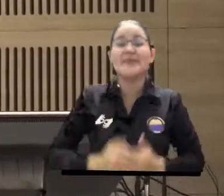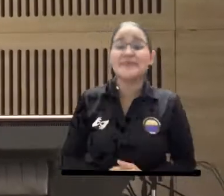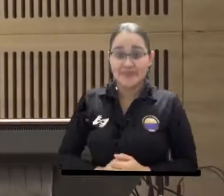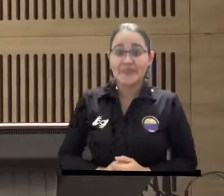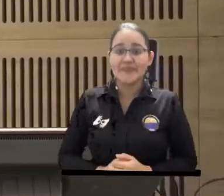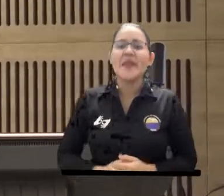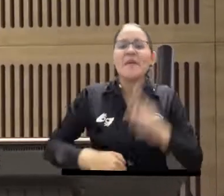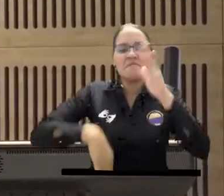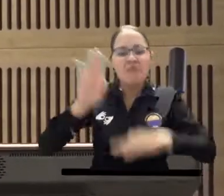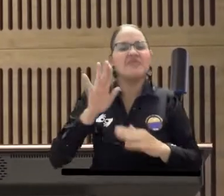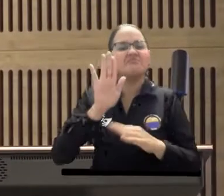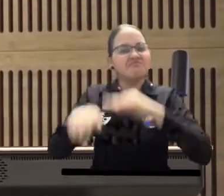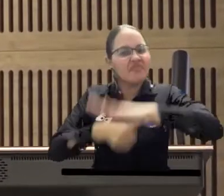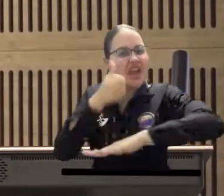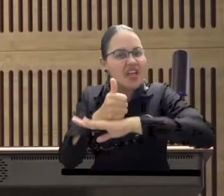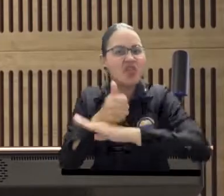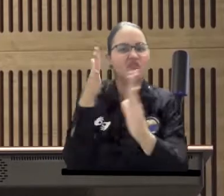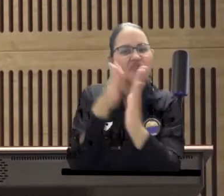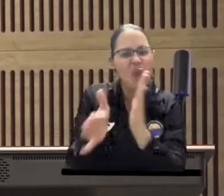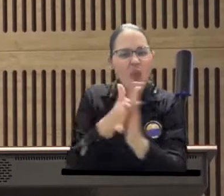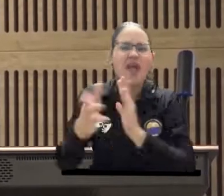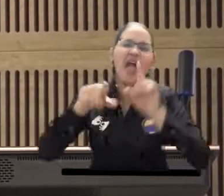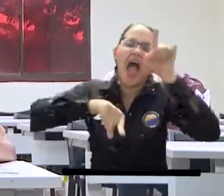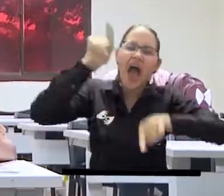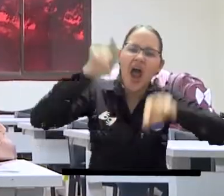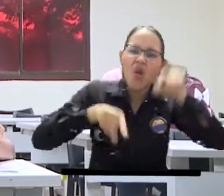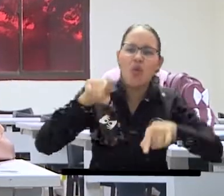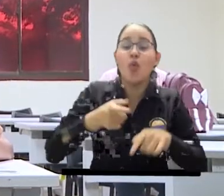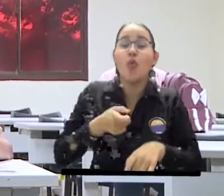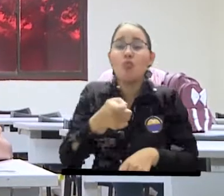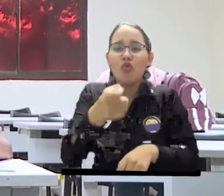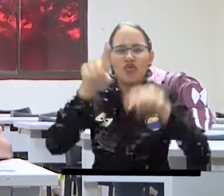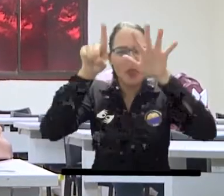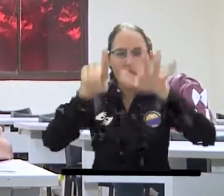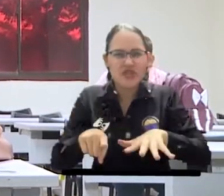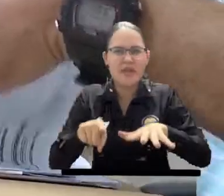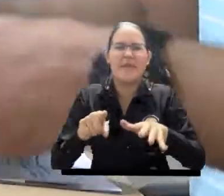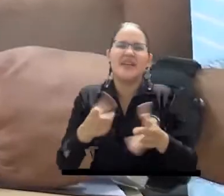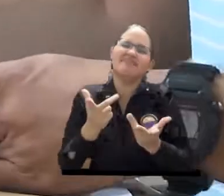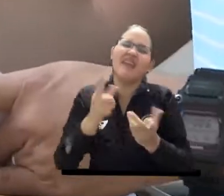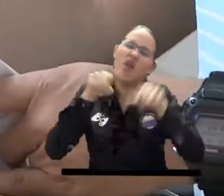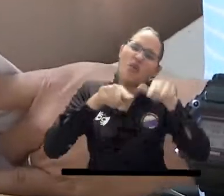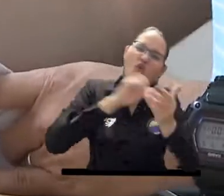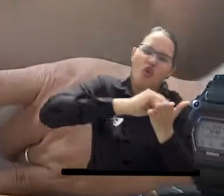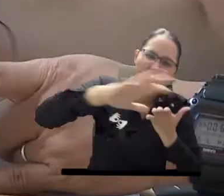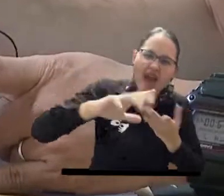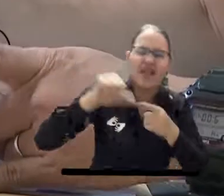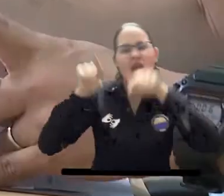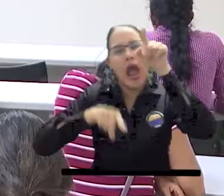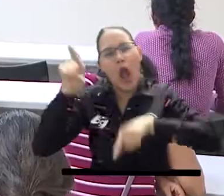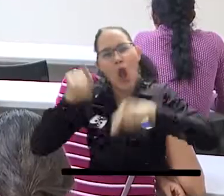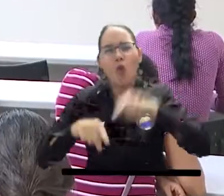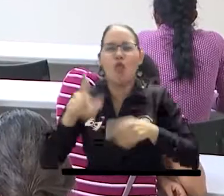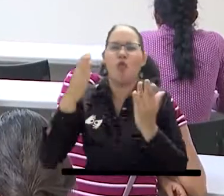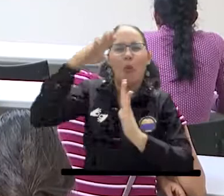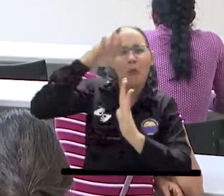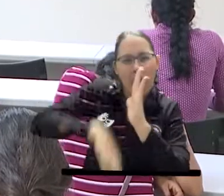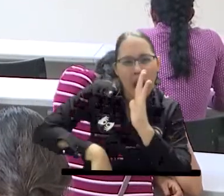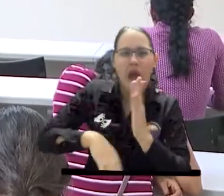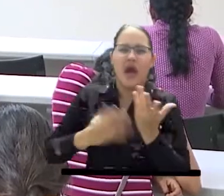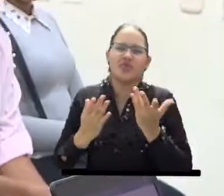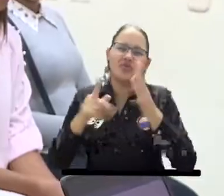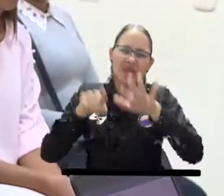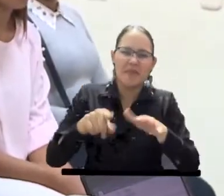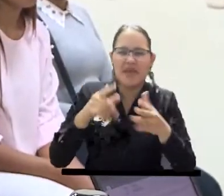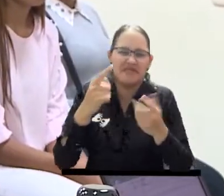Salazar explicó temas como los alivios financieros para la gratuidad y las medidas adoptadas por la institución para poner en marcha el